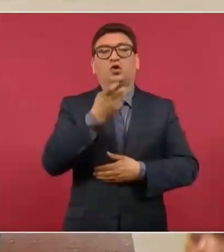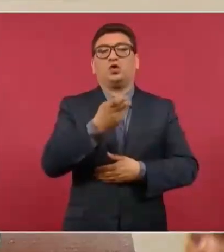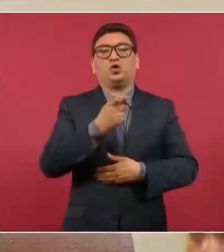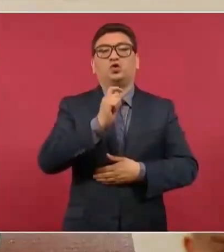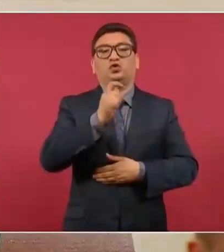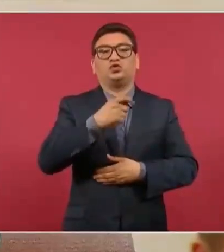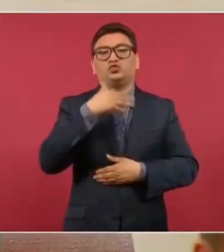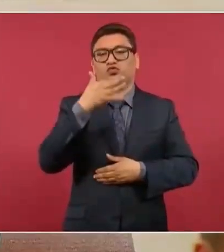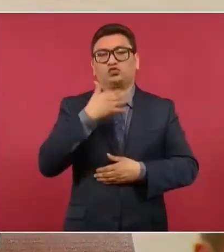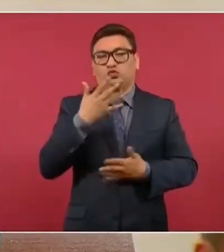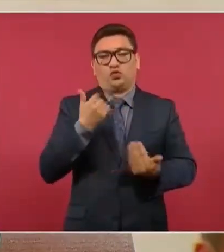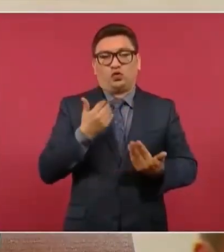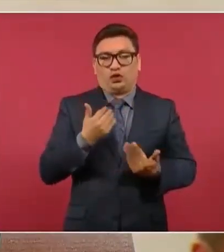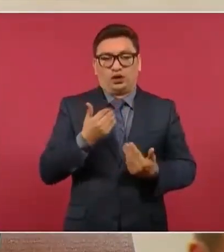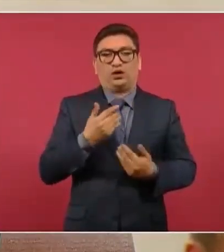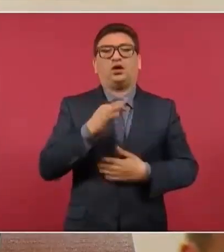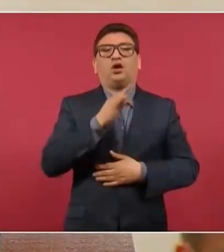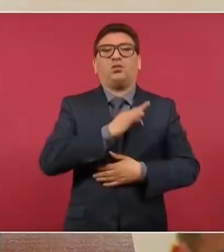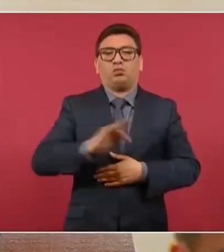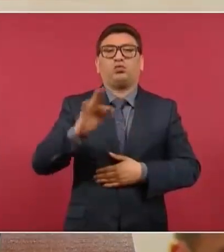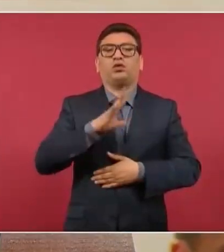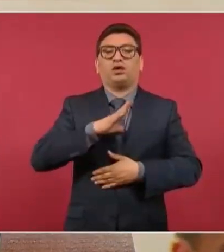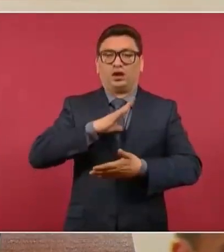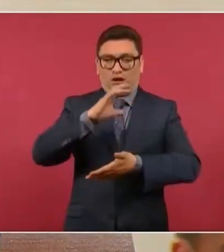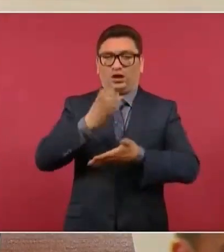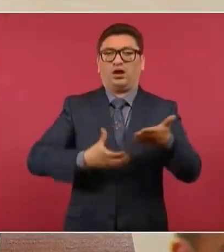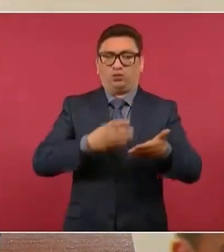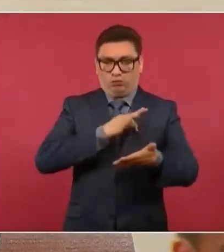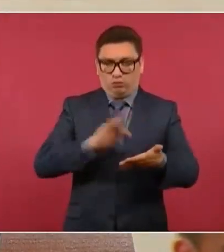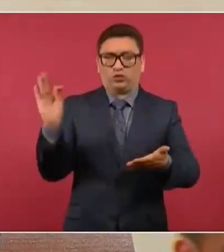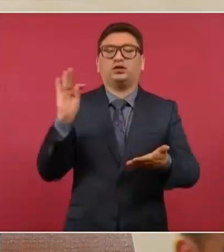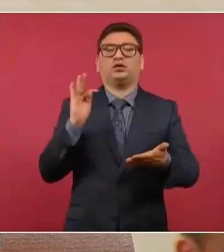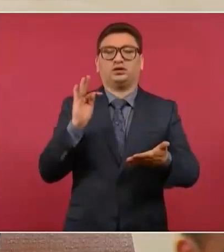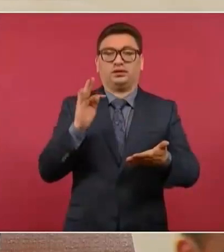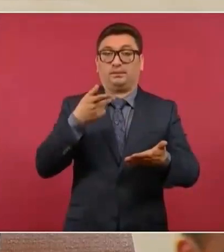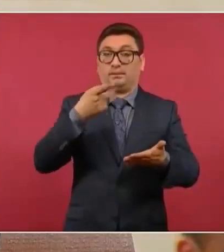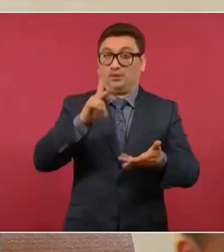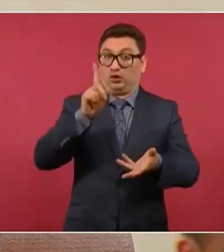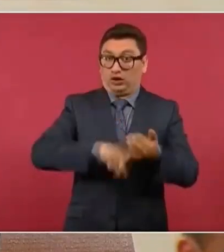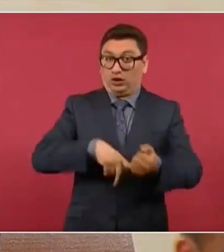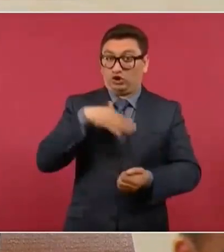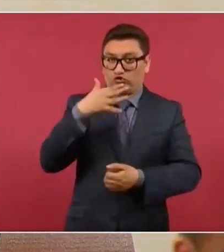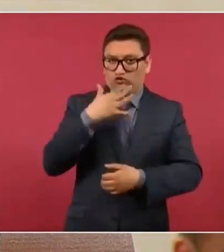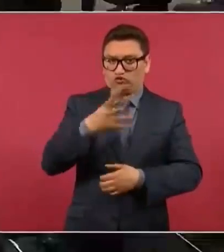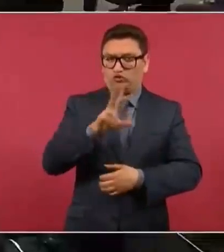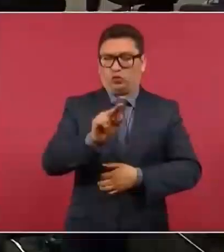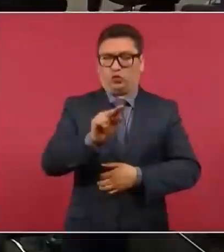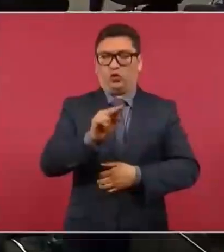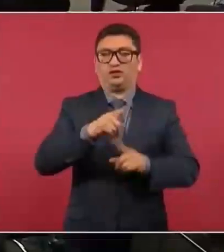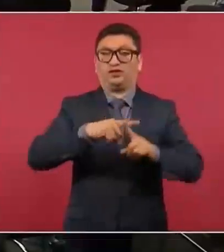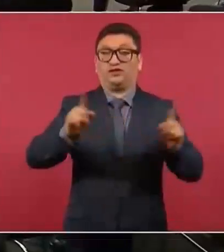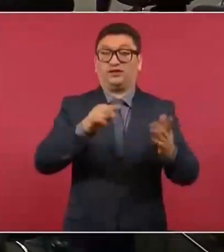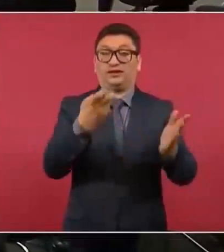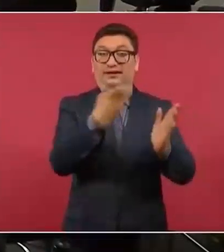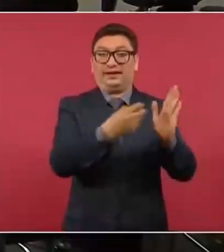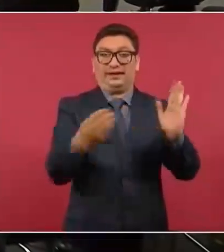implica corrupción. Pueden tener contratos, pero no implican corrupción. Pero esto